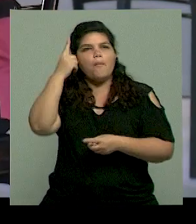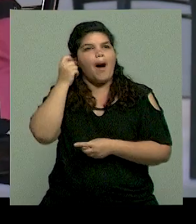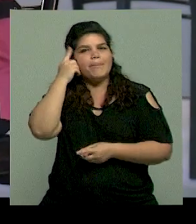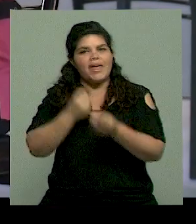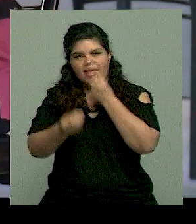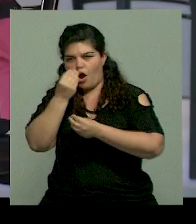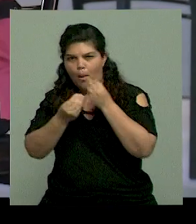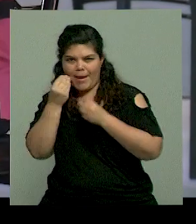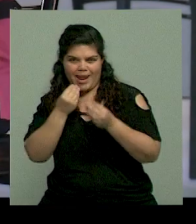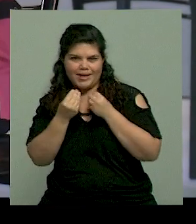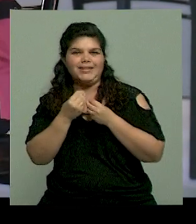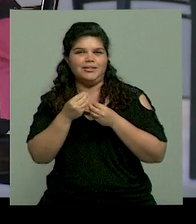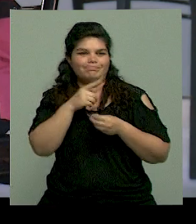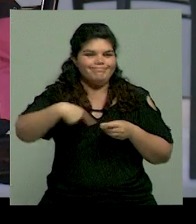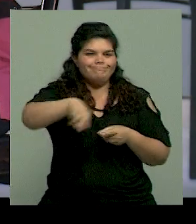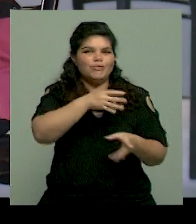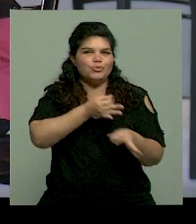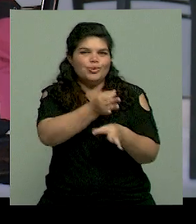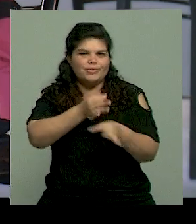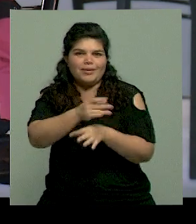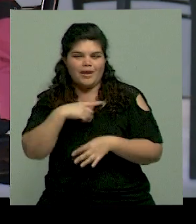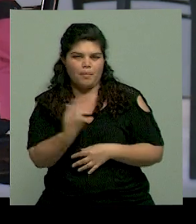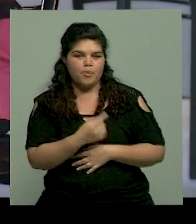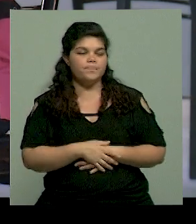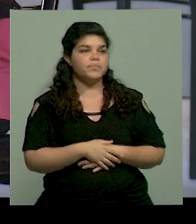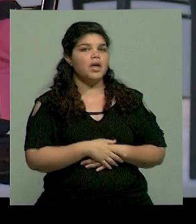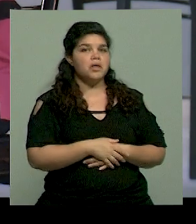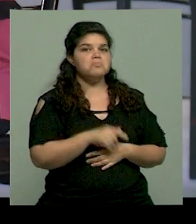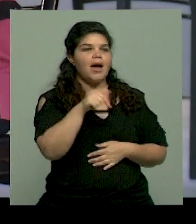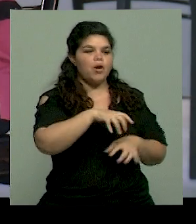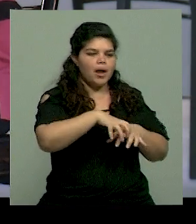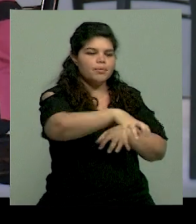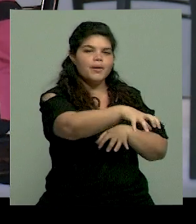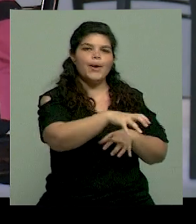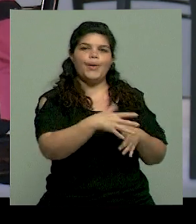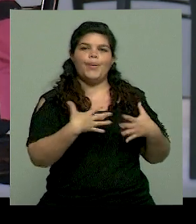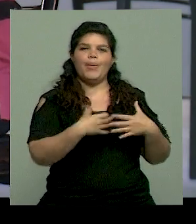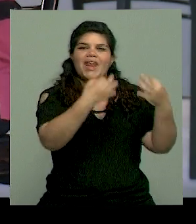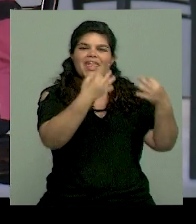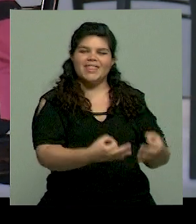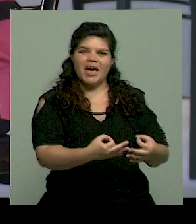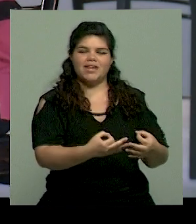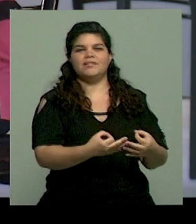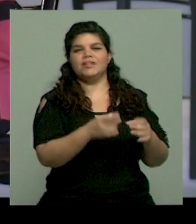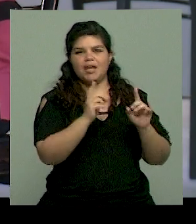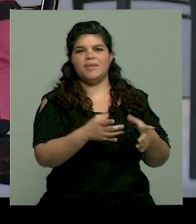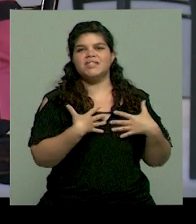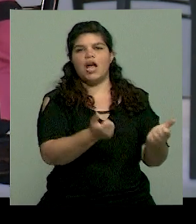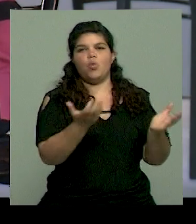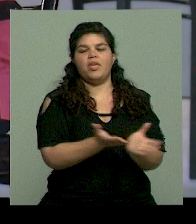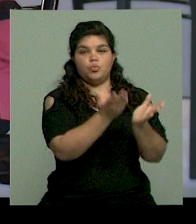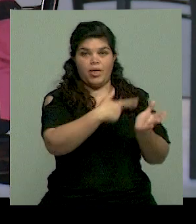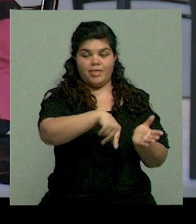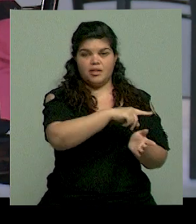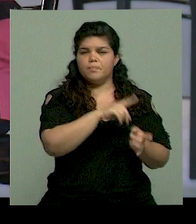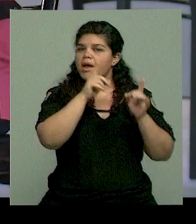es porque están en la Secretaría de Bienestar y es salud estudiantil, pero imagino que toda la comunidad docente, no docente y estudiantes